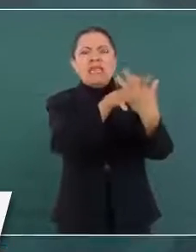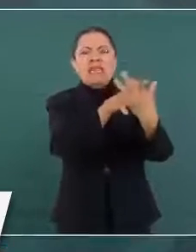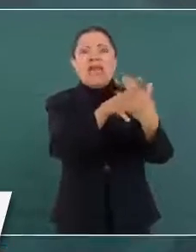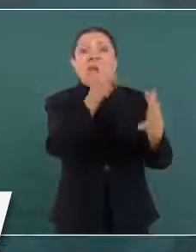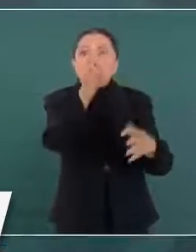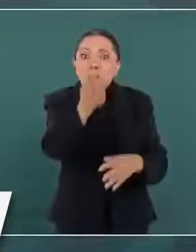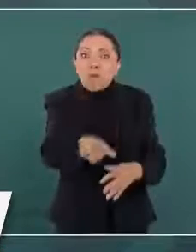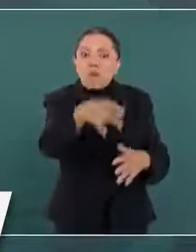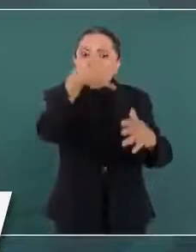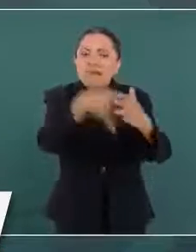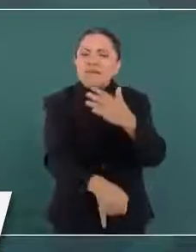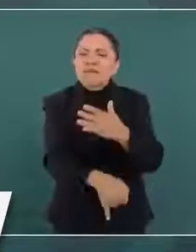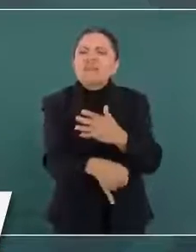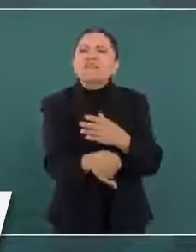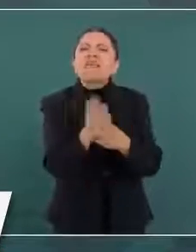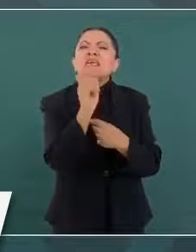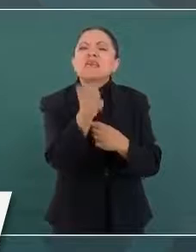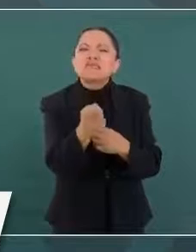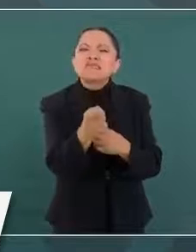Pues un fraude electoral.